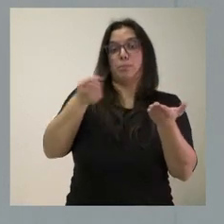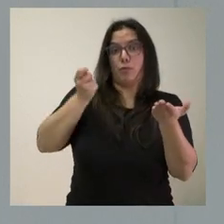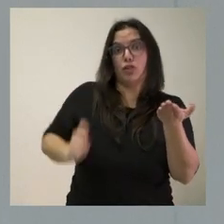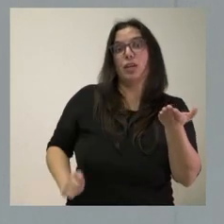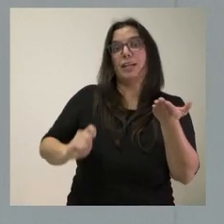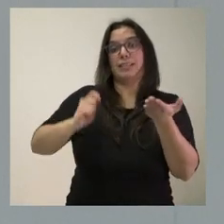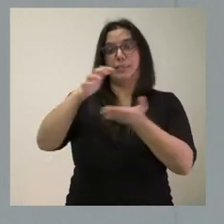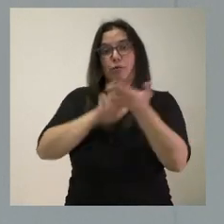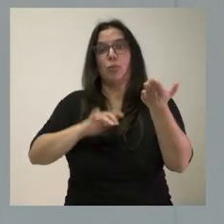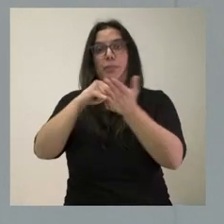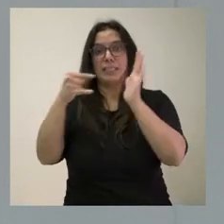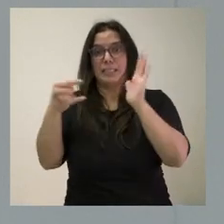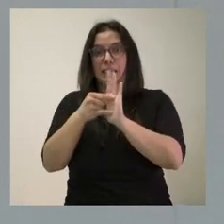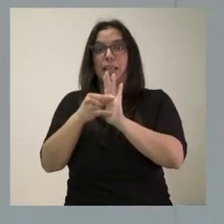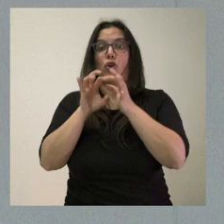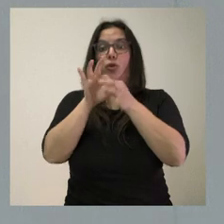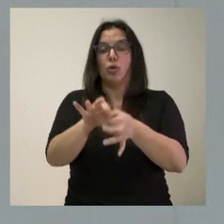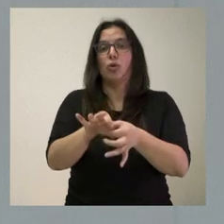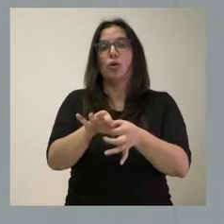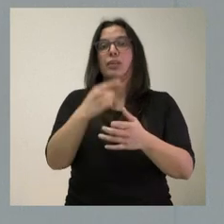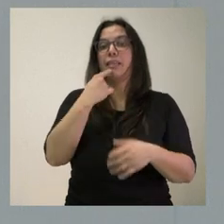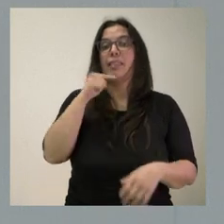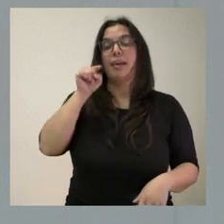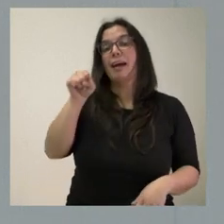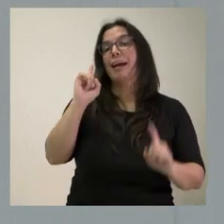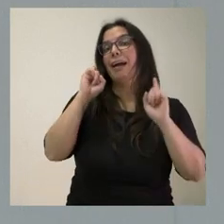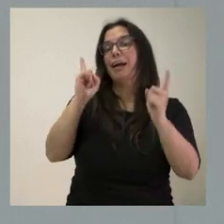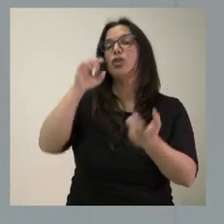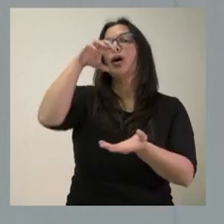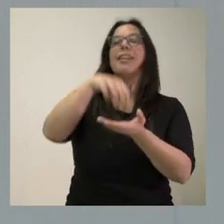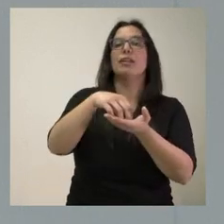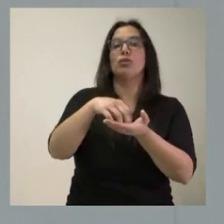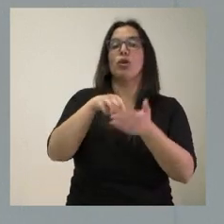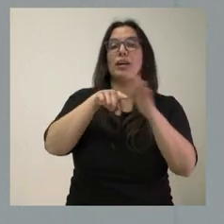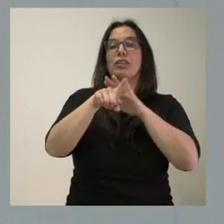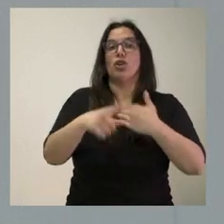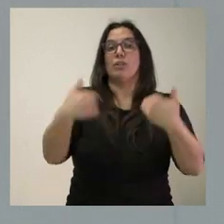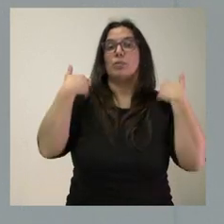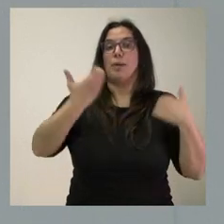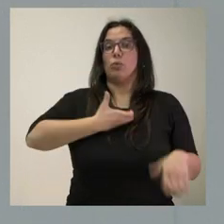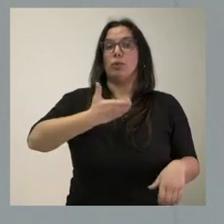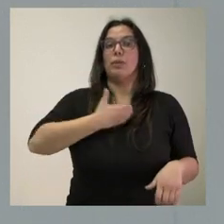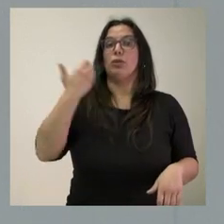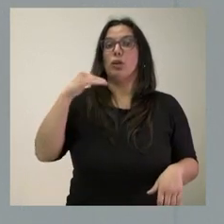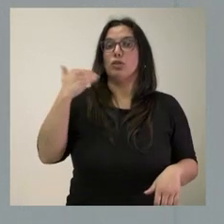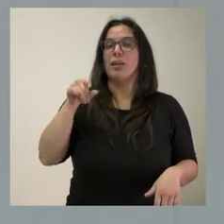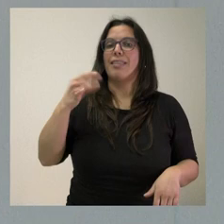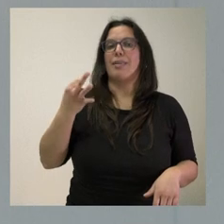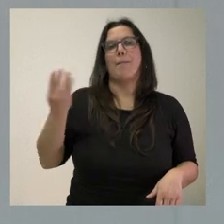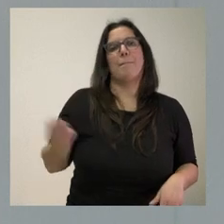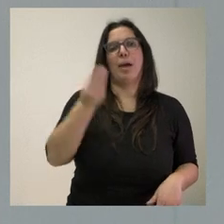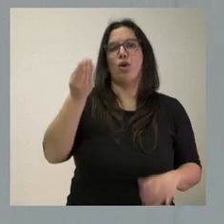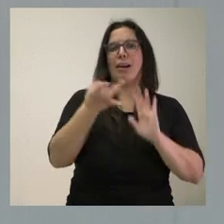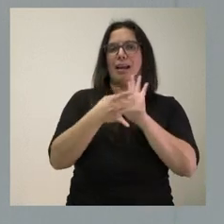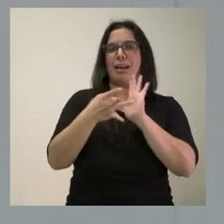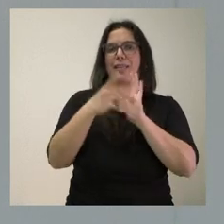y técnicos que se tienen al respecto determinan que, en este caso concreto, el centro gestionado por el ayuntamiento de Soria tiene que mejorar la